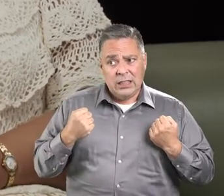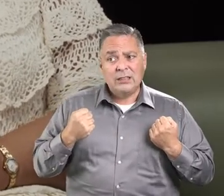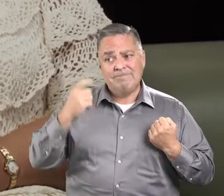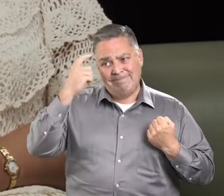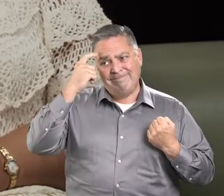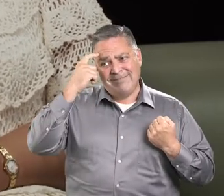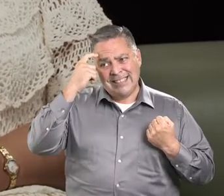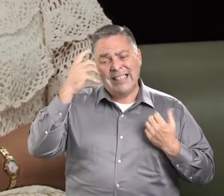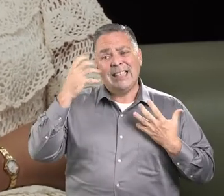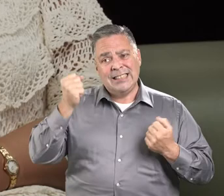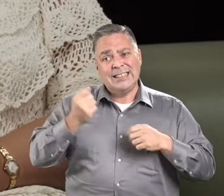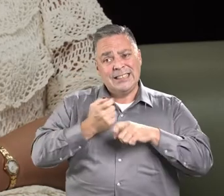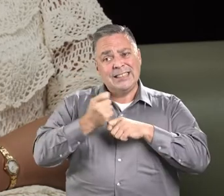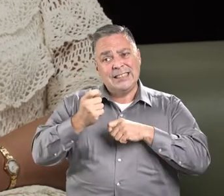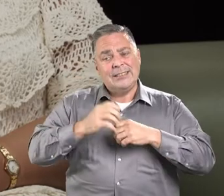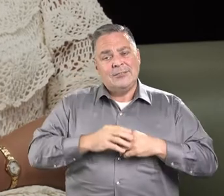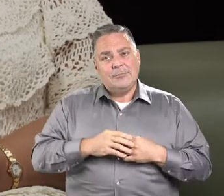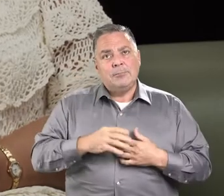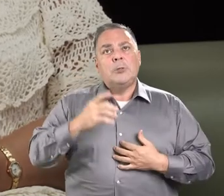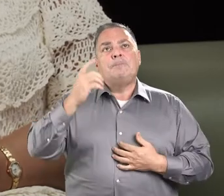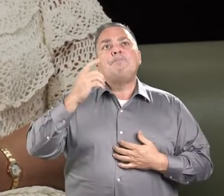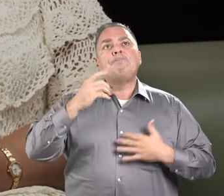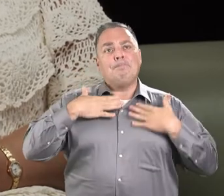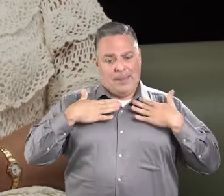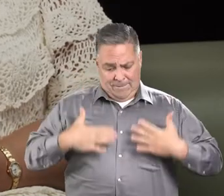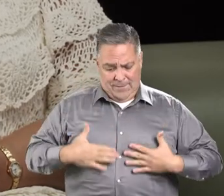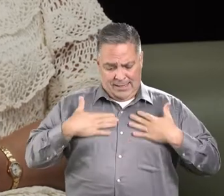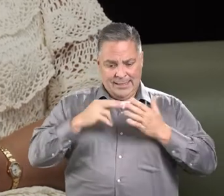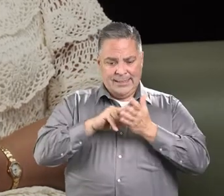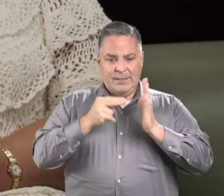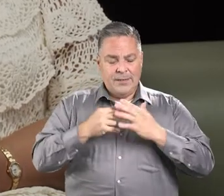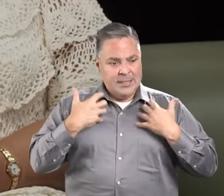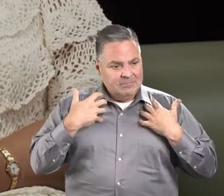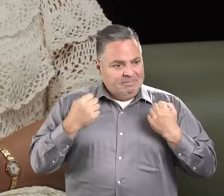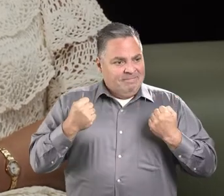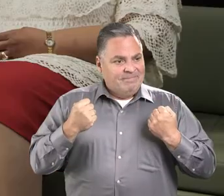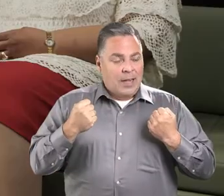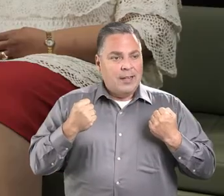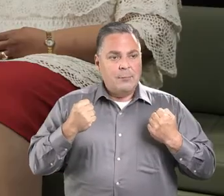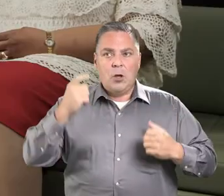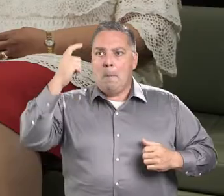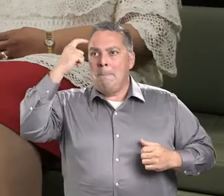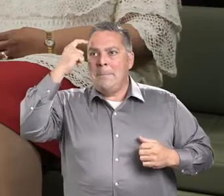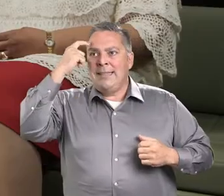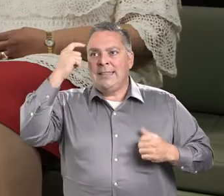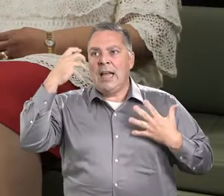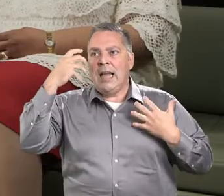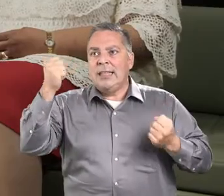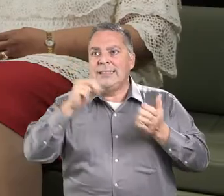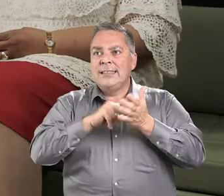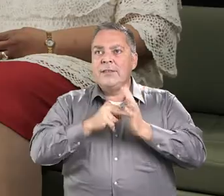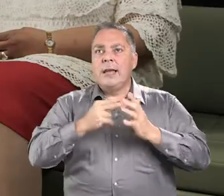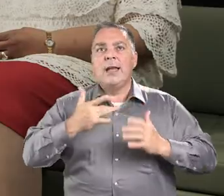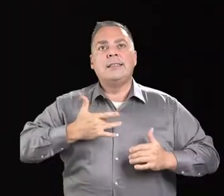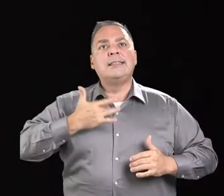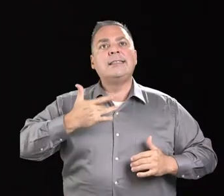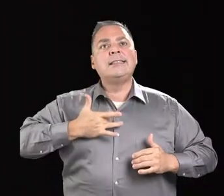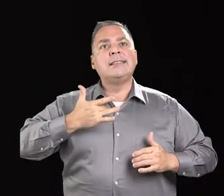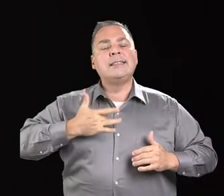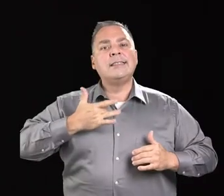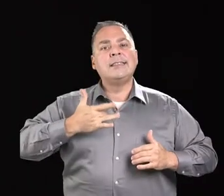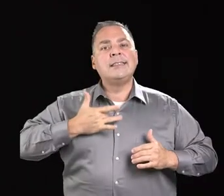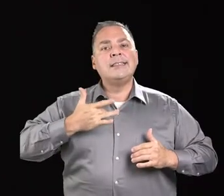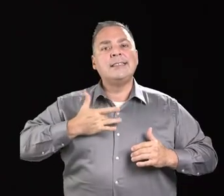pero cuando hablamos de salud mental es sentirse sano. Quiere decir que esto es algo que a lo que todos y todas